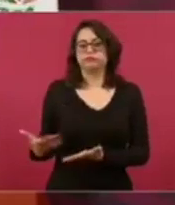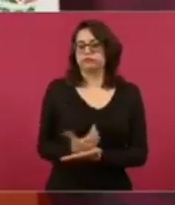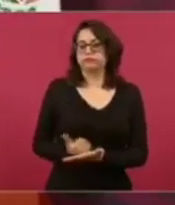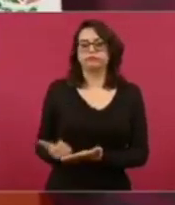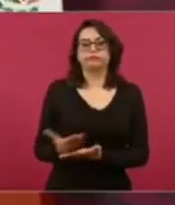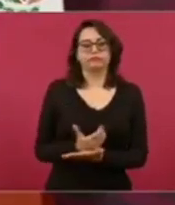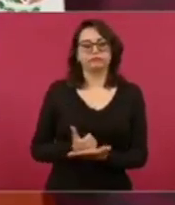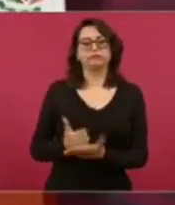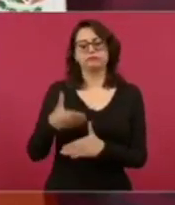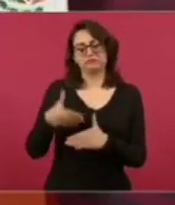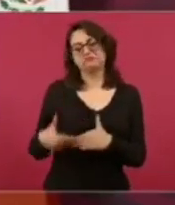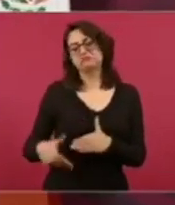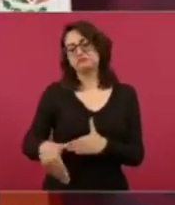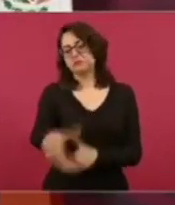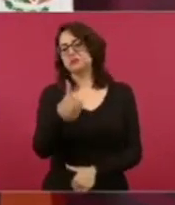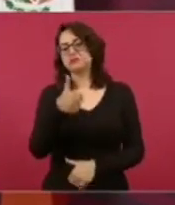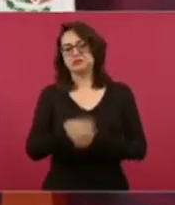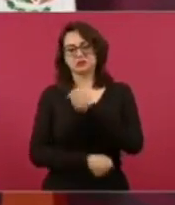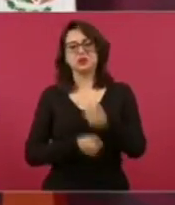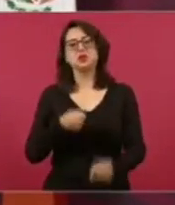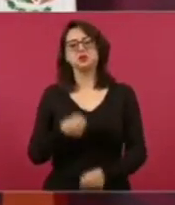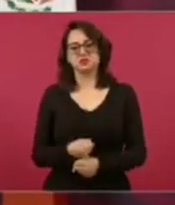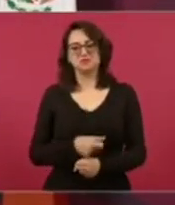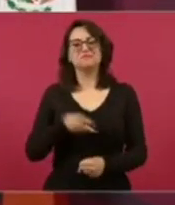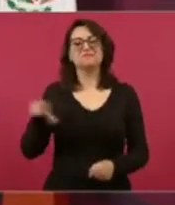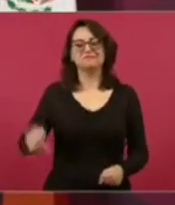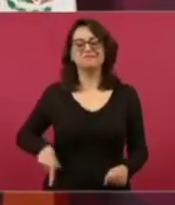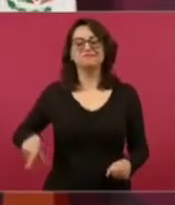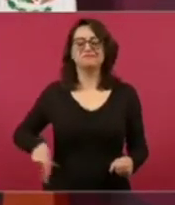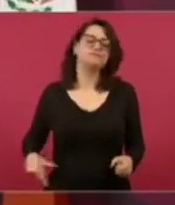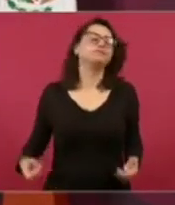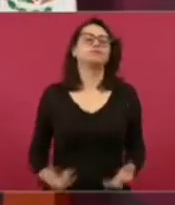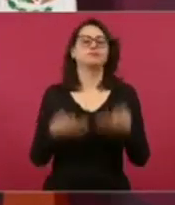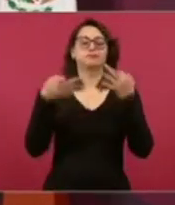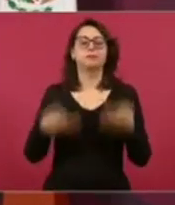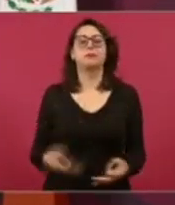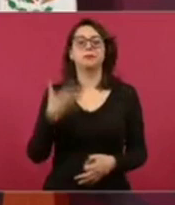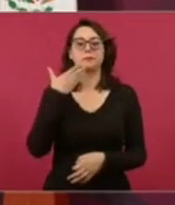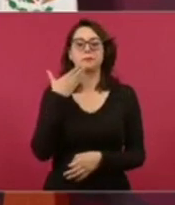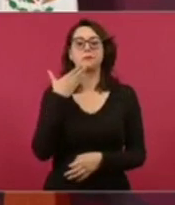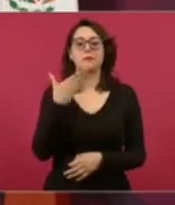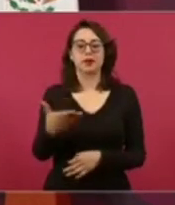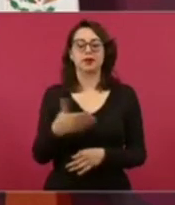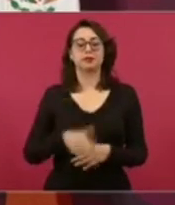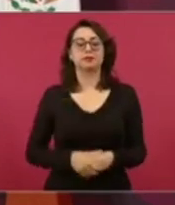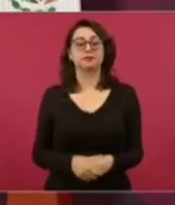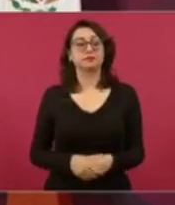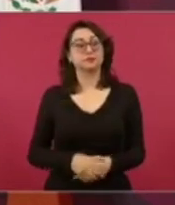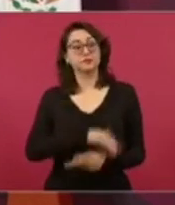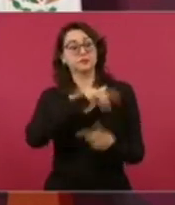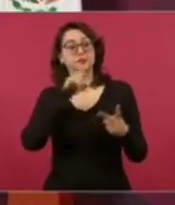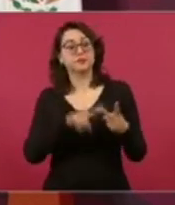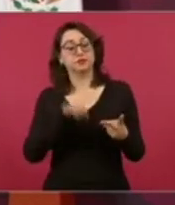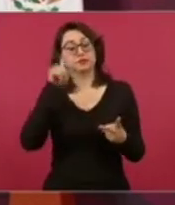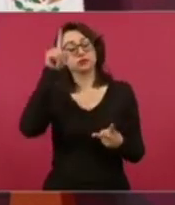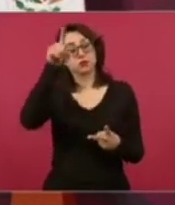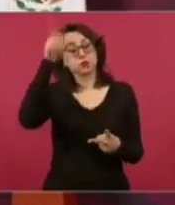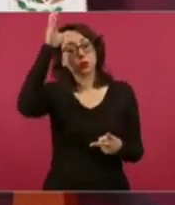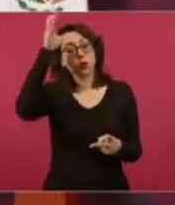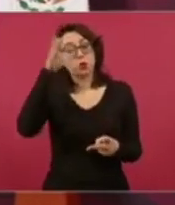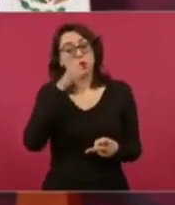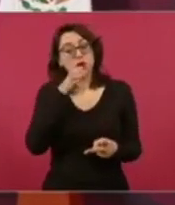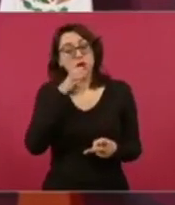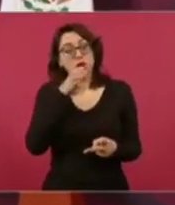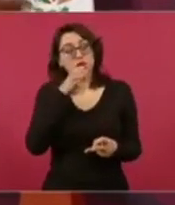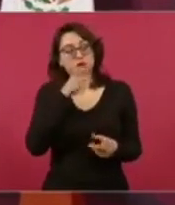Va a ser un buen gobierno, la maestra, y espero lo mismo del gobernador de Coahuila,